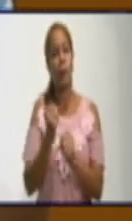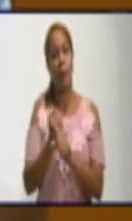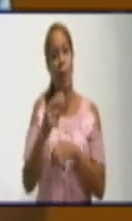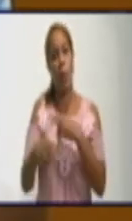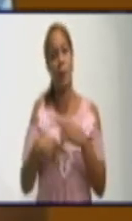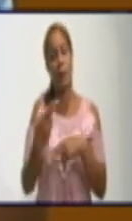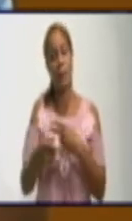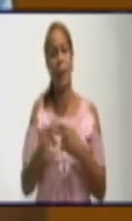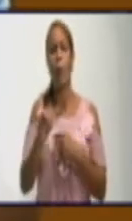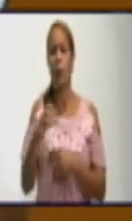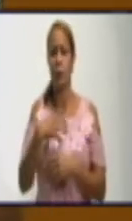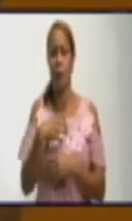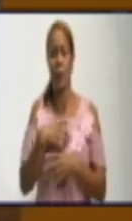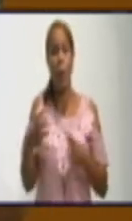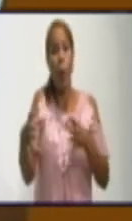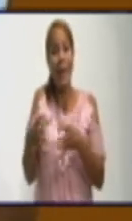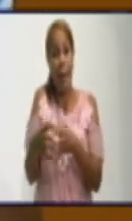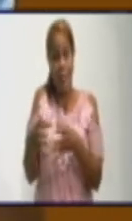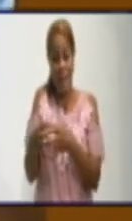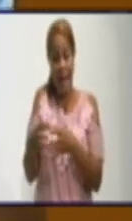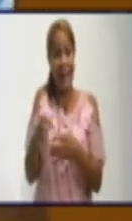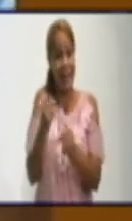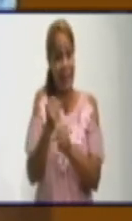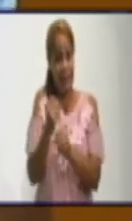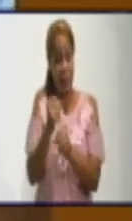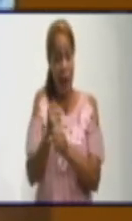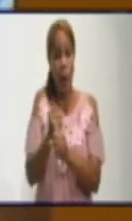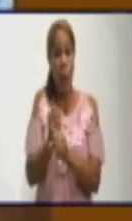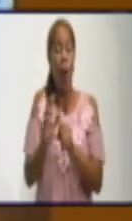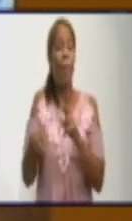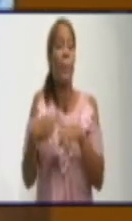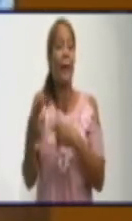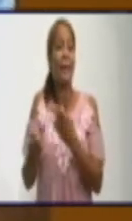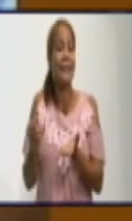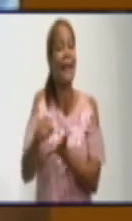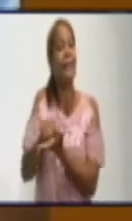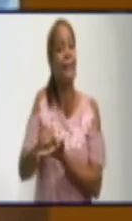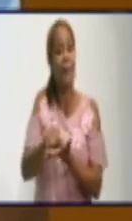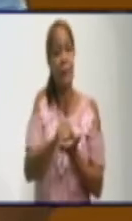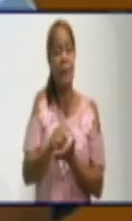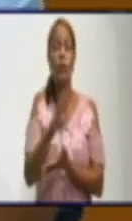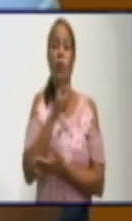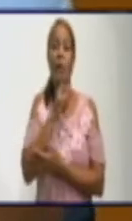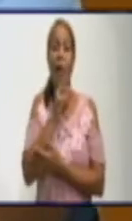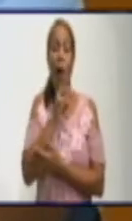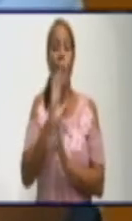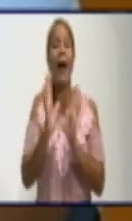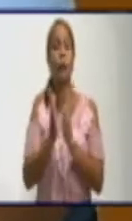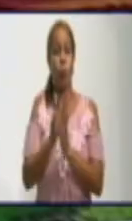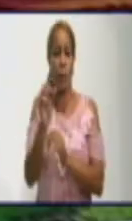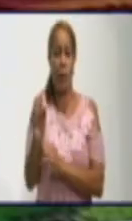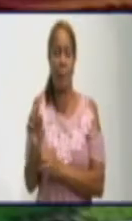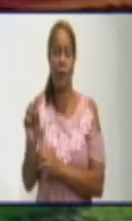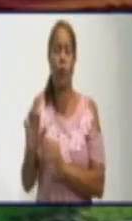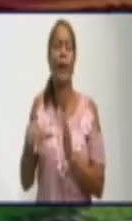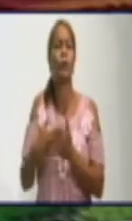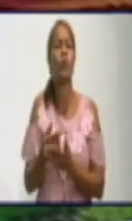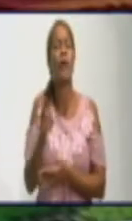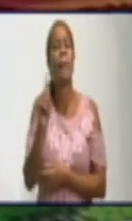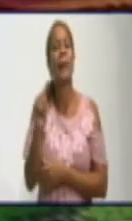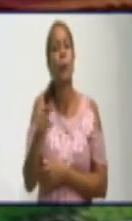brigadas tienen el alto compromiso y honor de mantener con servicio de abasto de agua a todos los clientes. Ahora, Eugenio, en Jesús Menéndez,